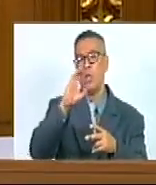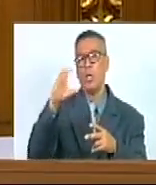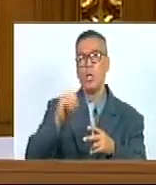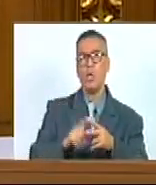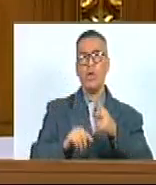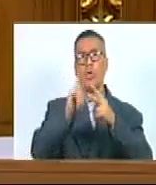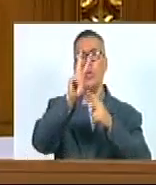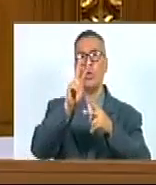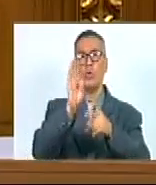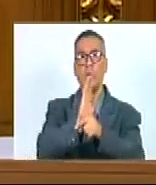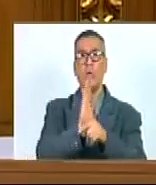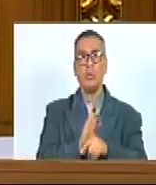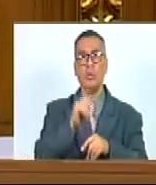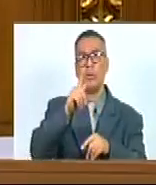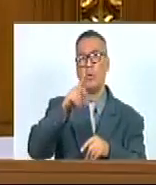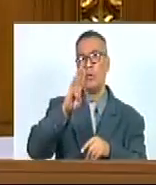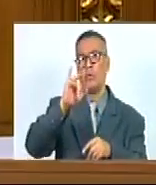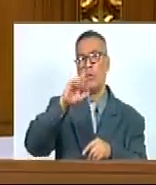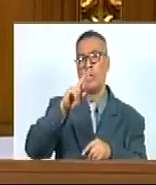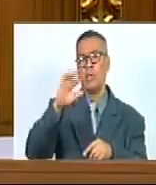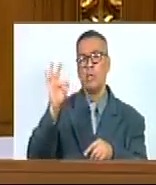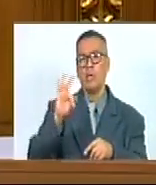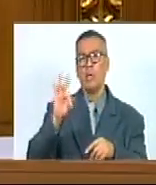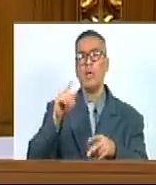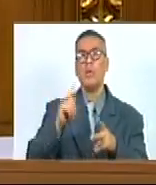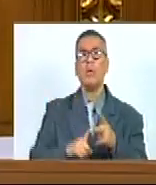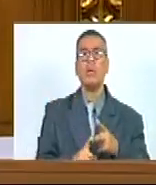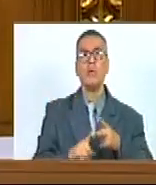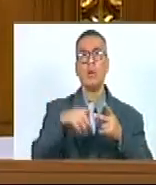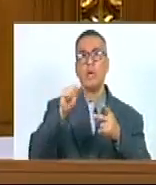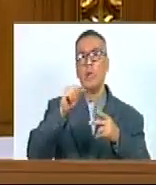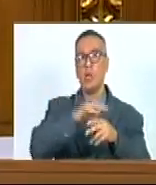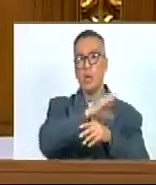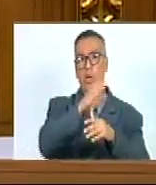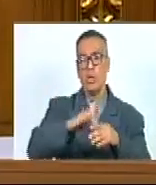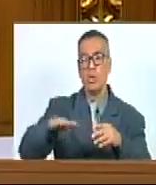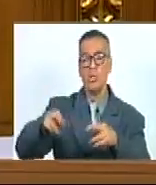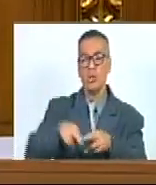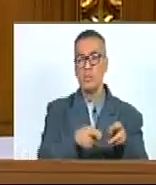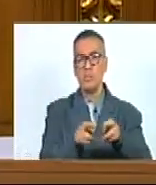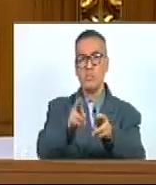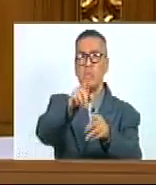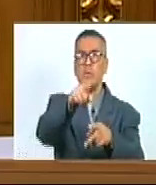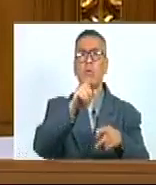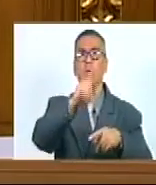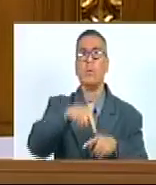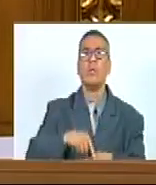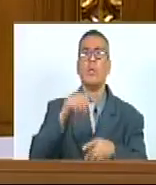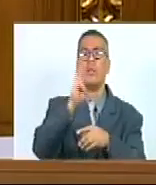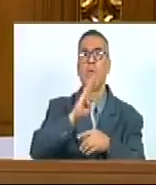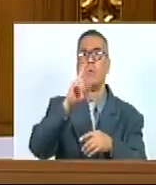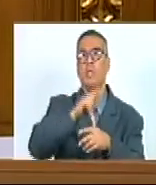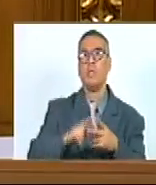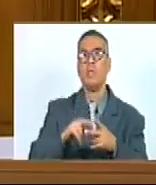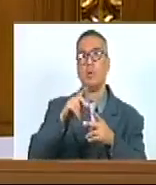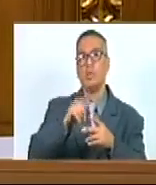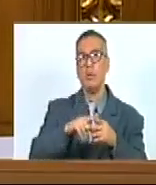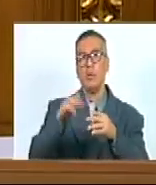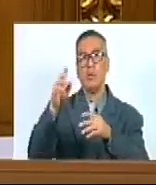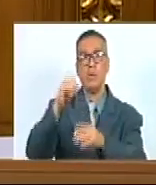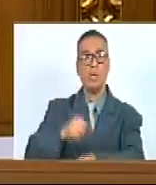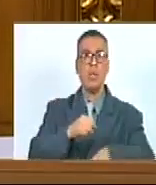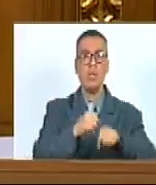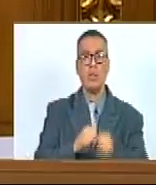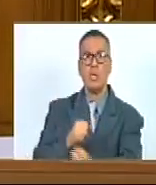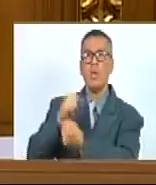2 reservas De biósfera La reserva De biósfera Alto Orinoco Caciquiare Y la reserva De biósfera Delta del Orinoco De